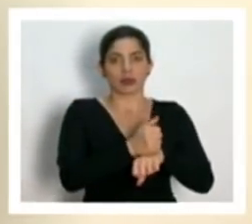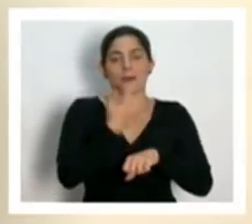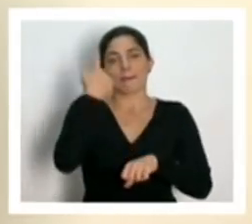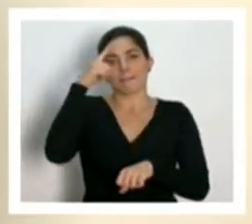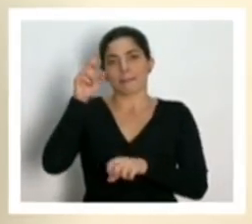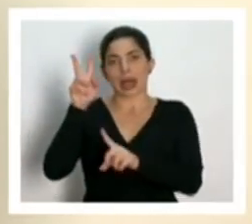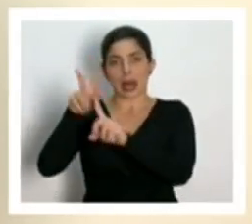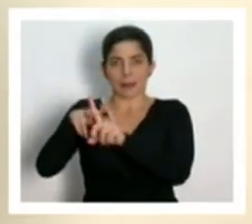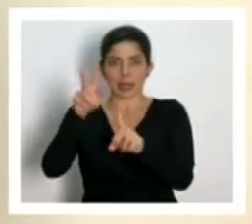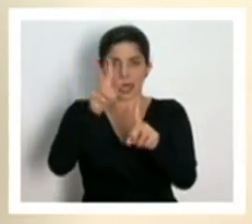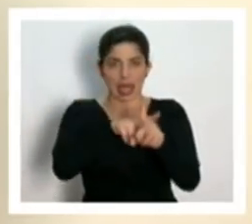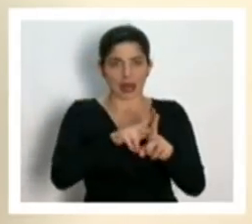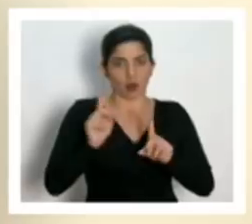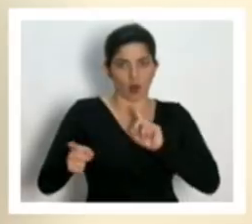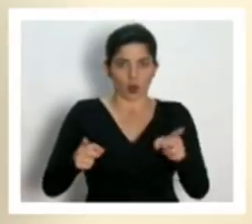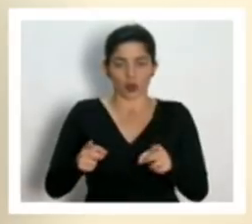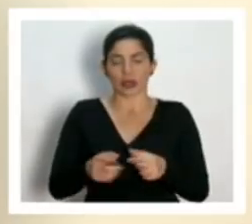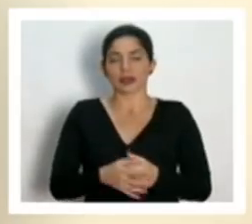implementadas